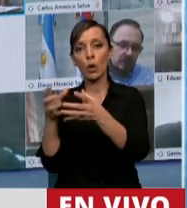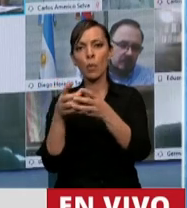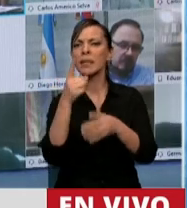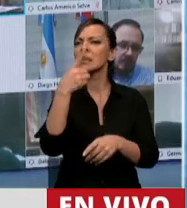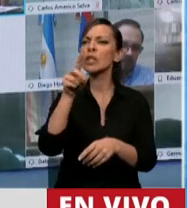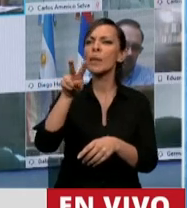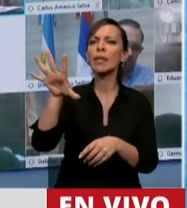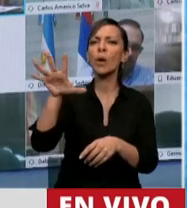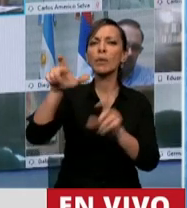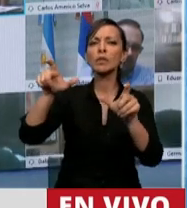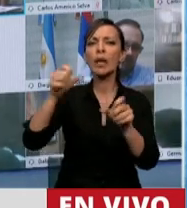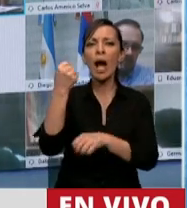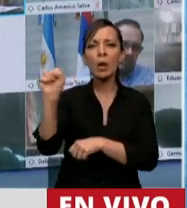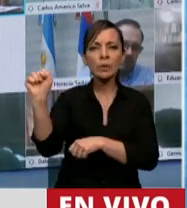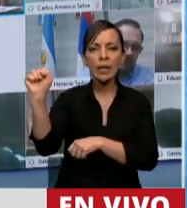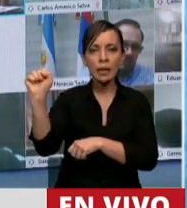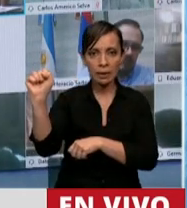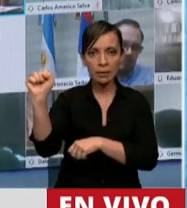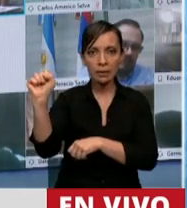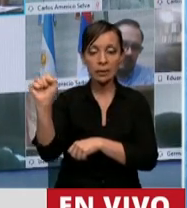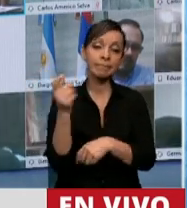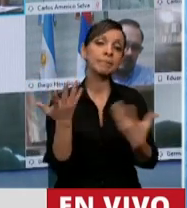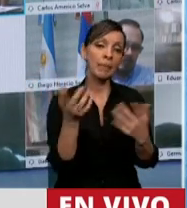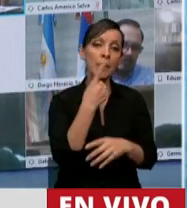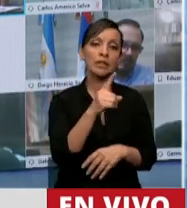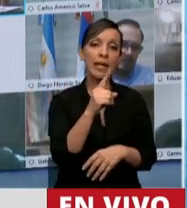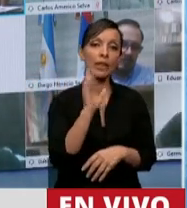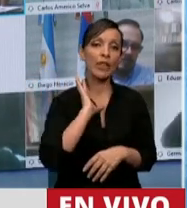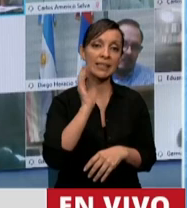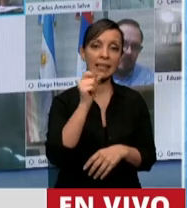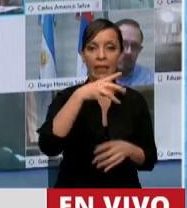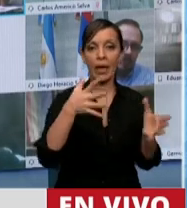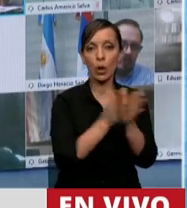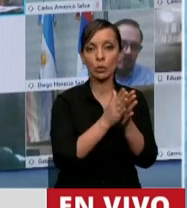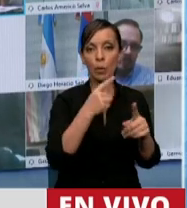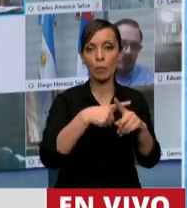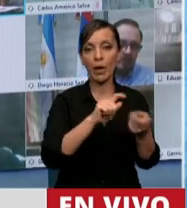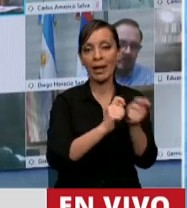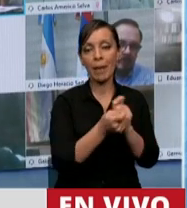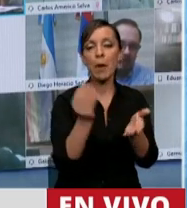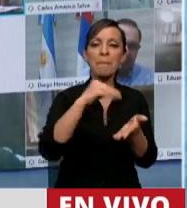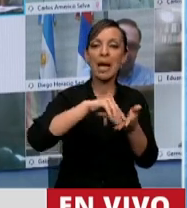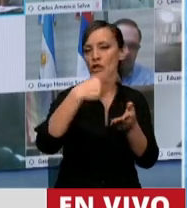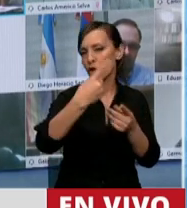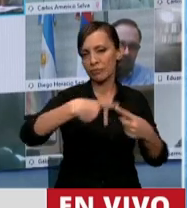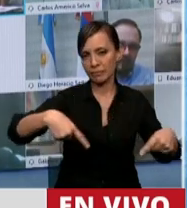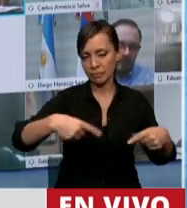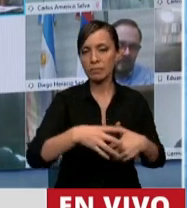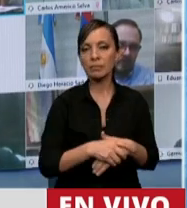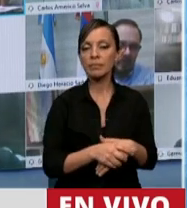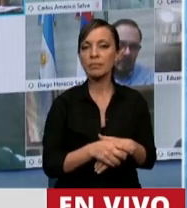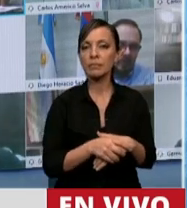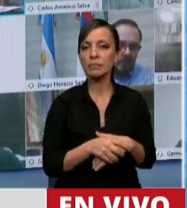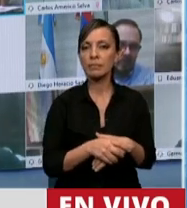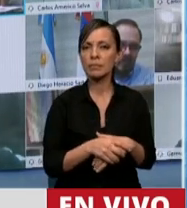124 ausentes, es decir, los 116 de Juntos por el Cambio, más otros bloques, no